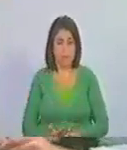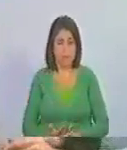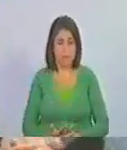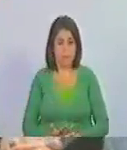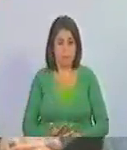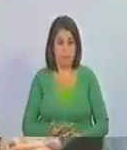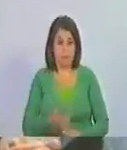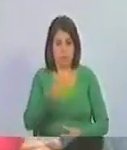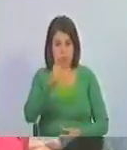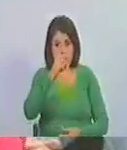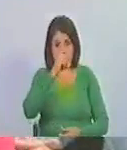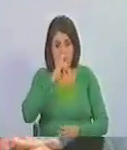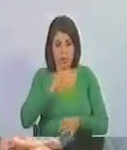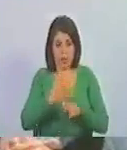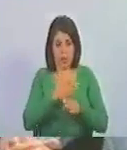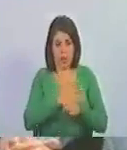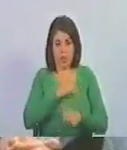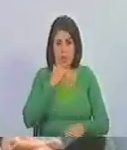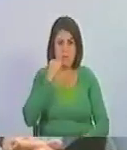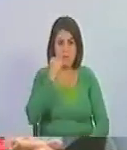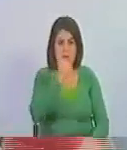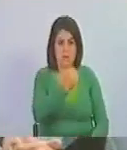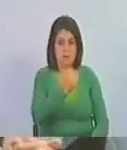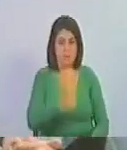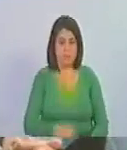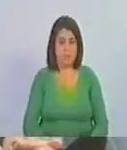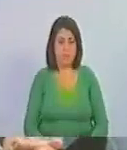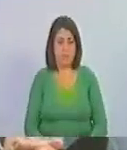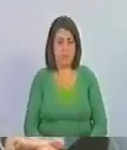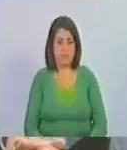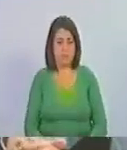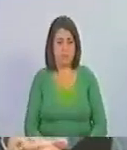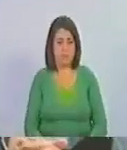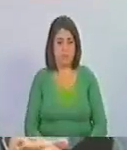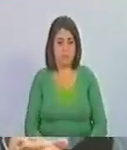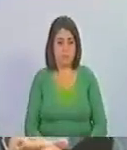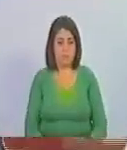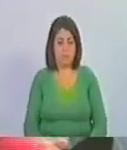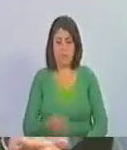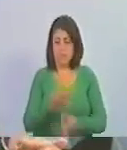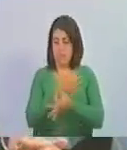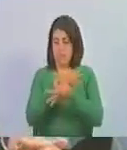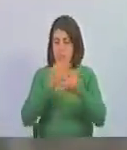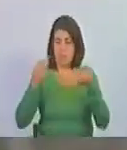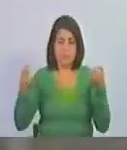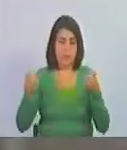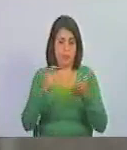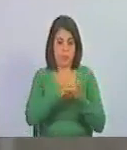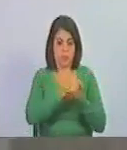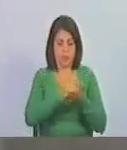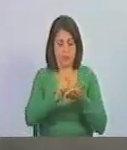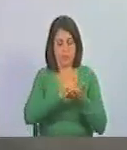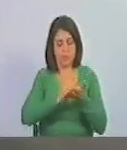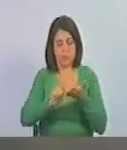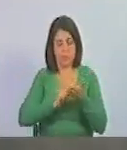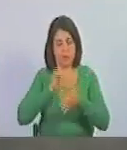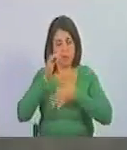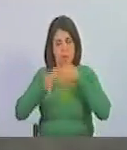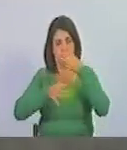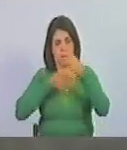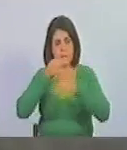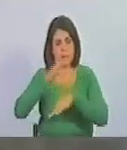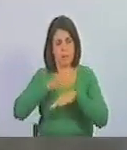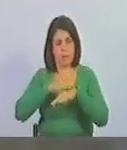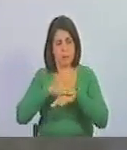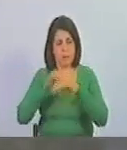un año antes de su asesinato, está maravillosamente explicado lo que